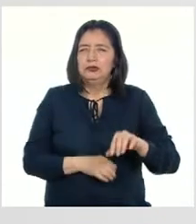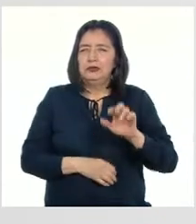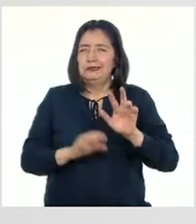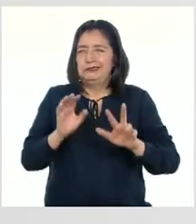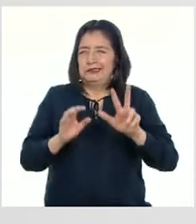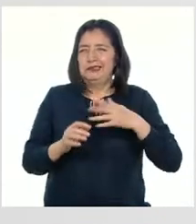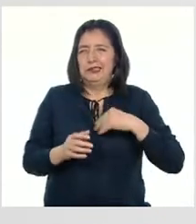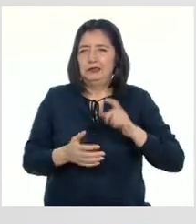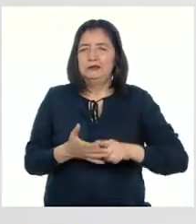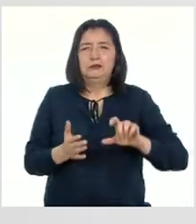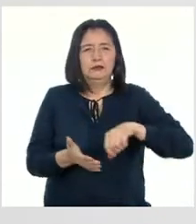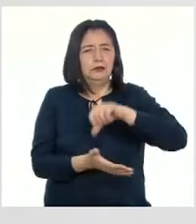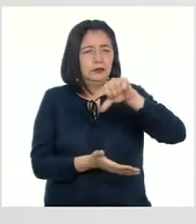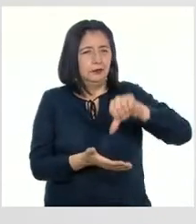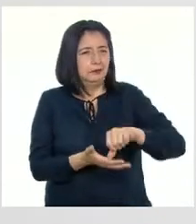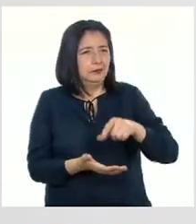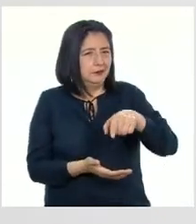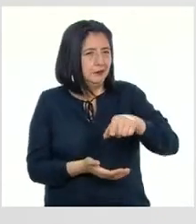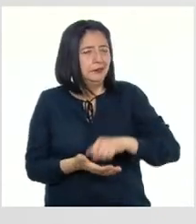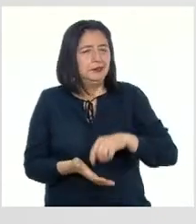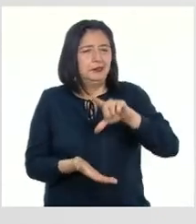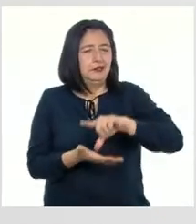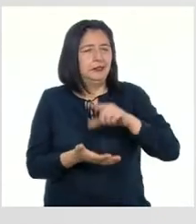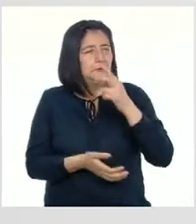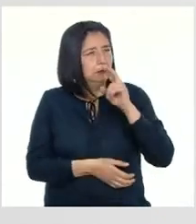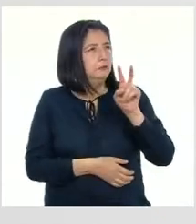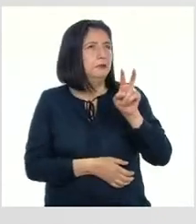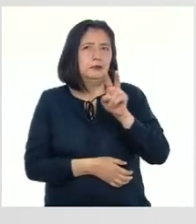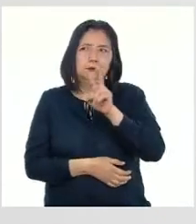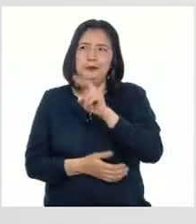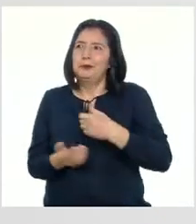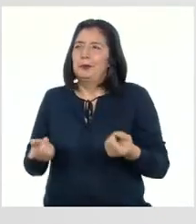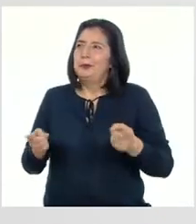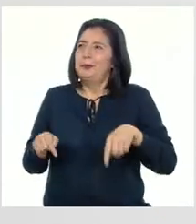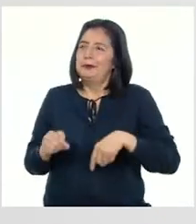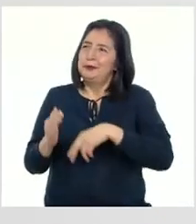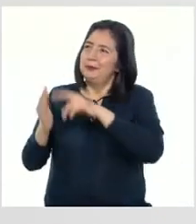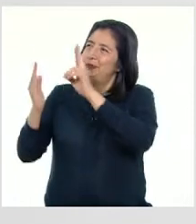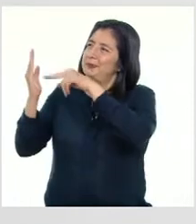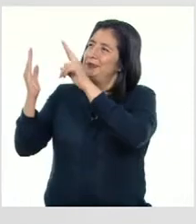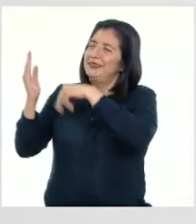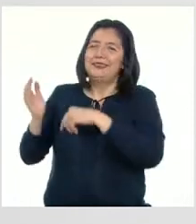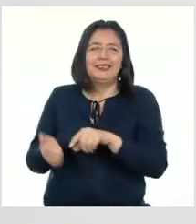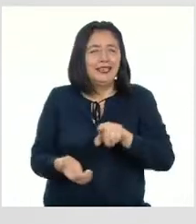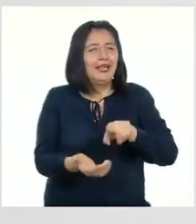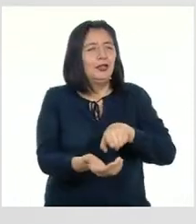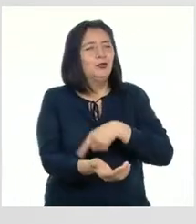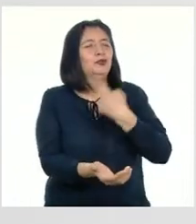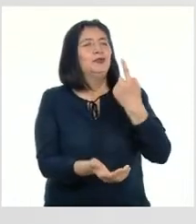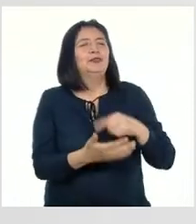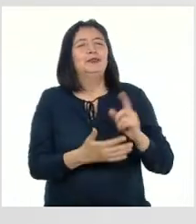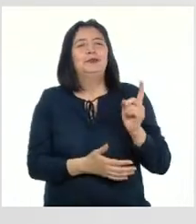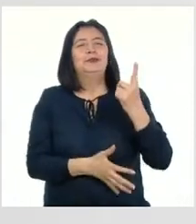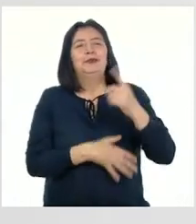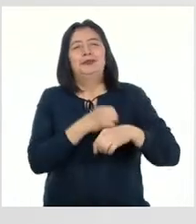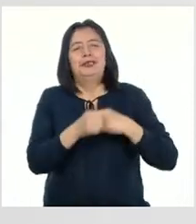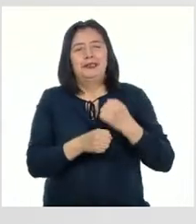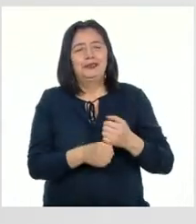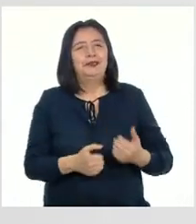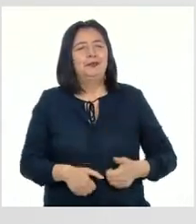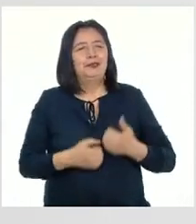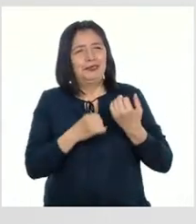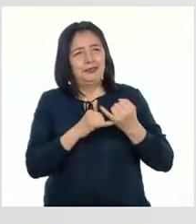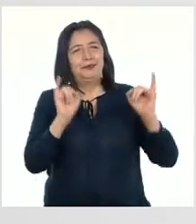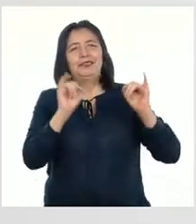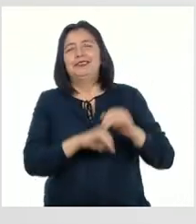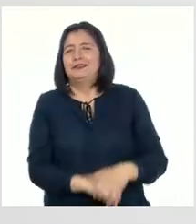estuvo en la Plaza de Armas de Lima Por eso en sus obras representa las costumbres de los primeros años de vida